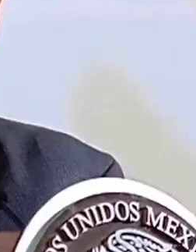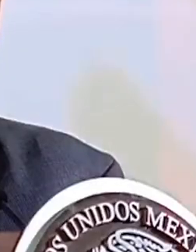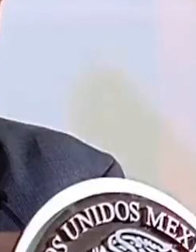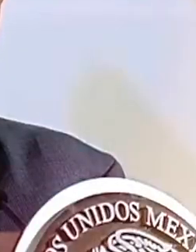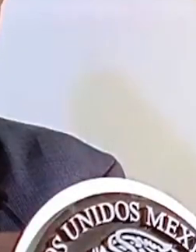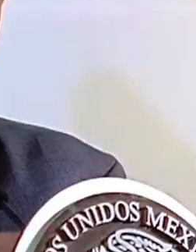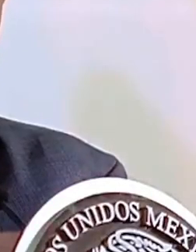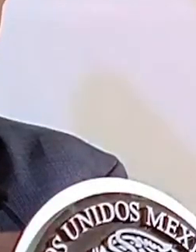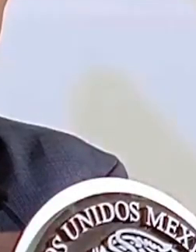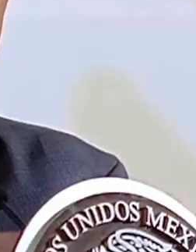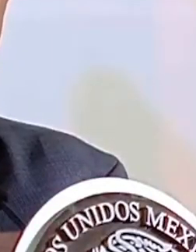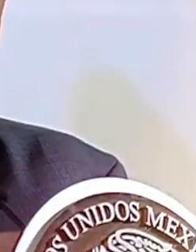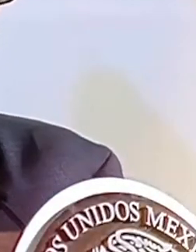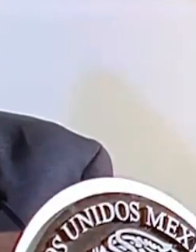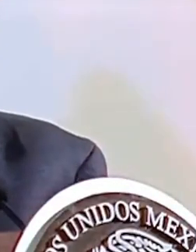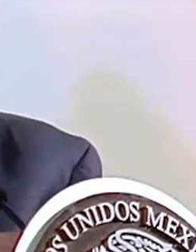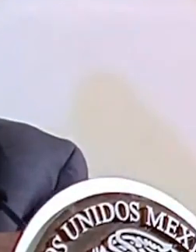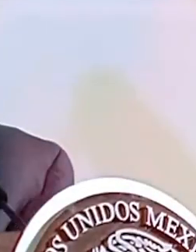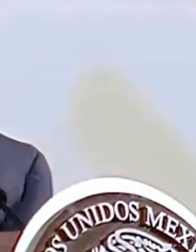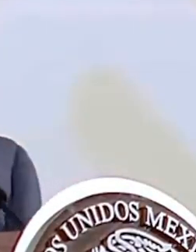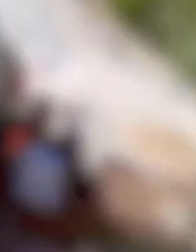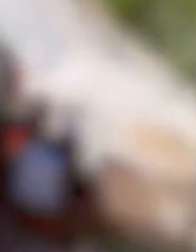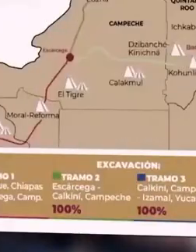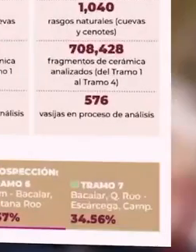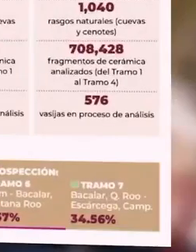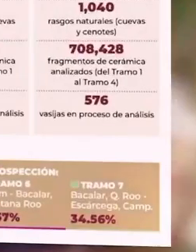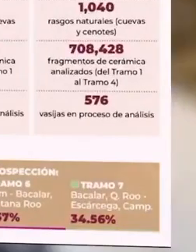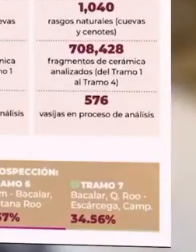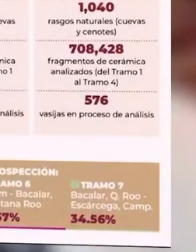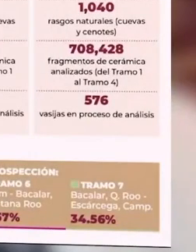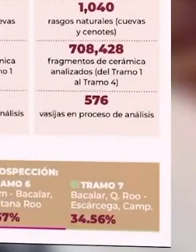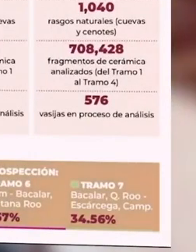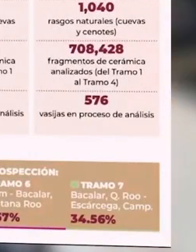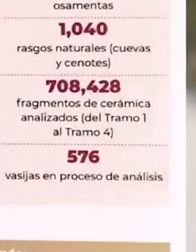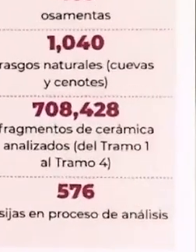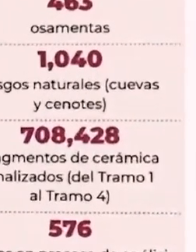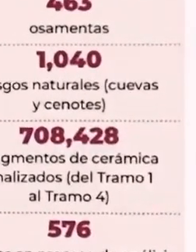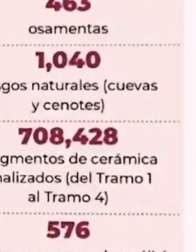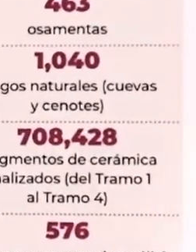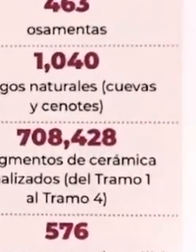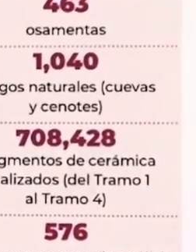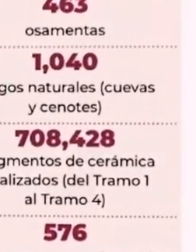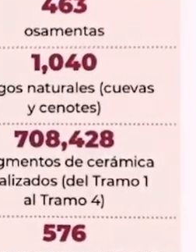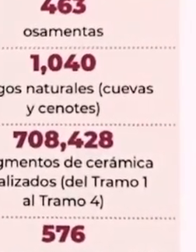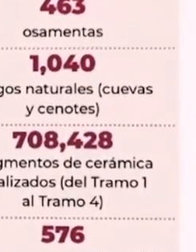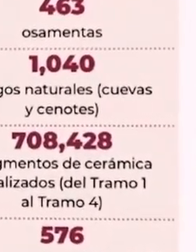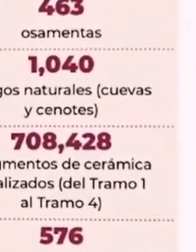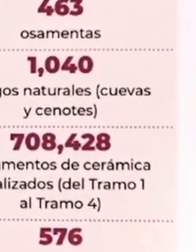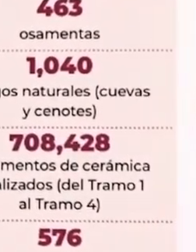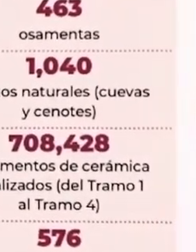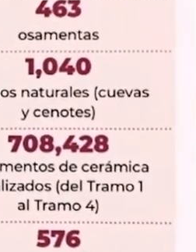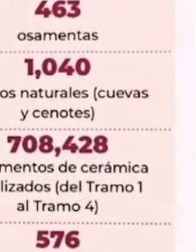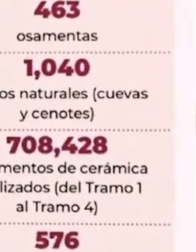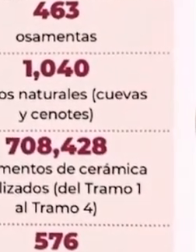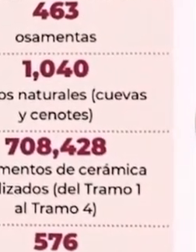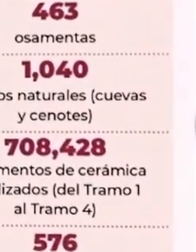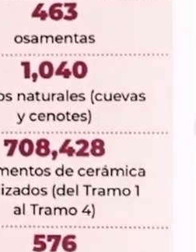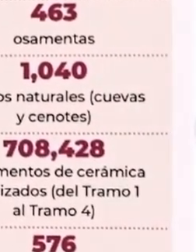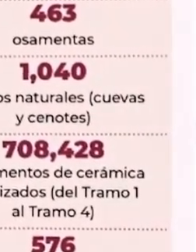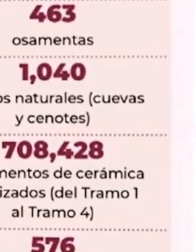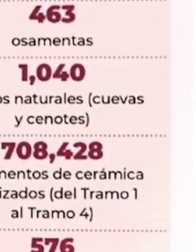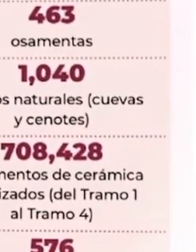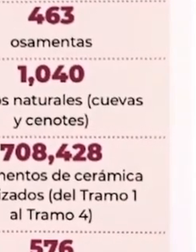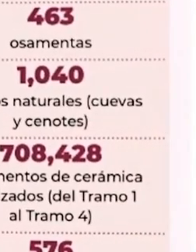Antropología e Historia, INAA, Diego Prieto Hernández, informó que más de 31 mil bienes inmuebles y piezas